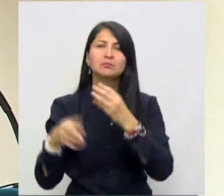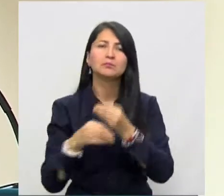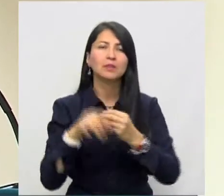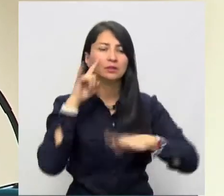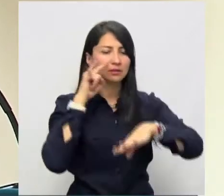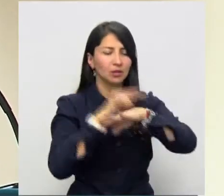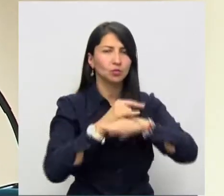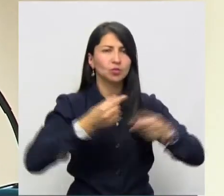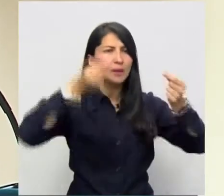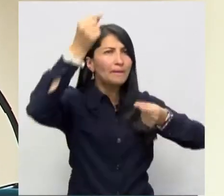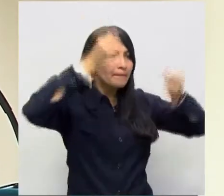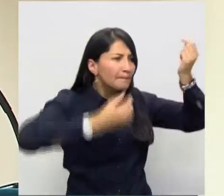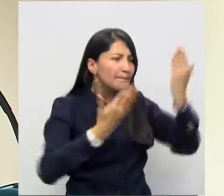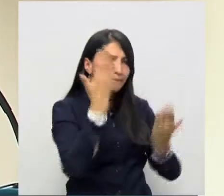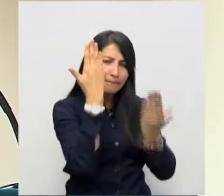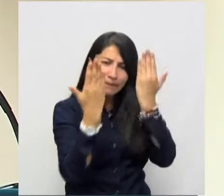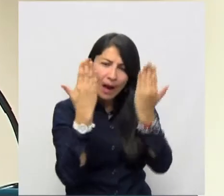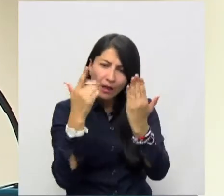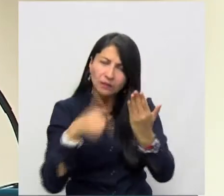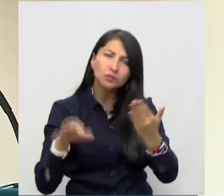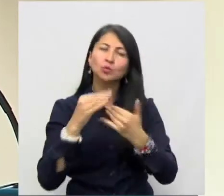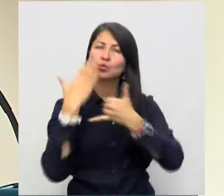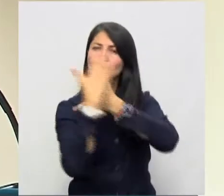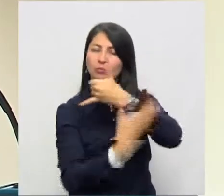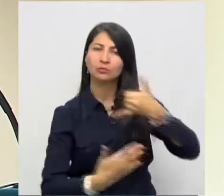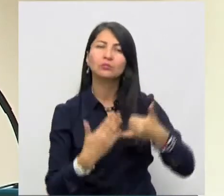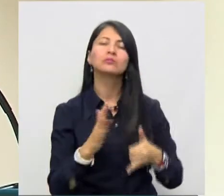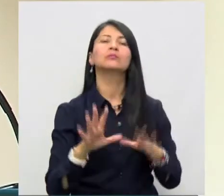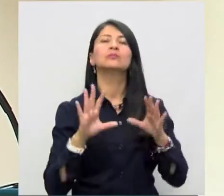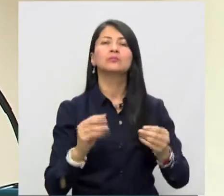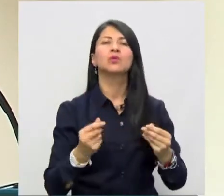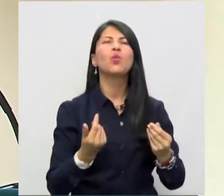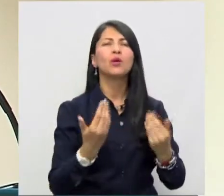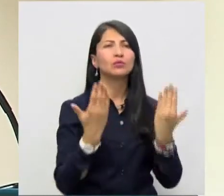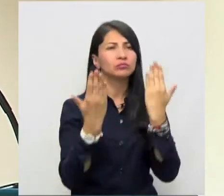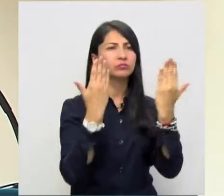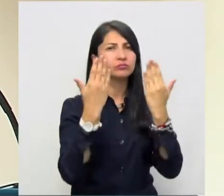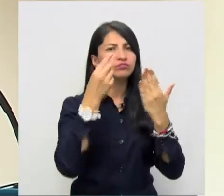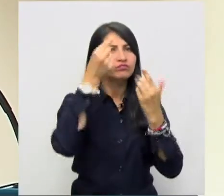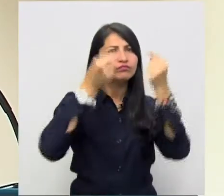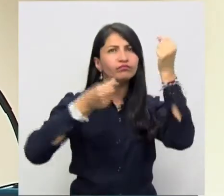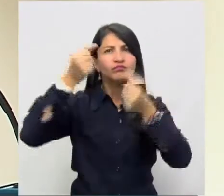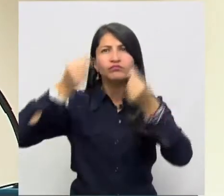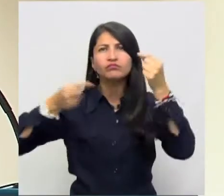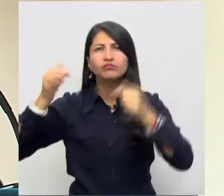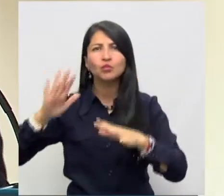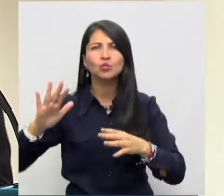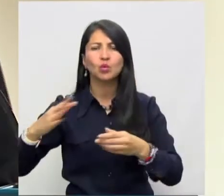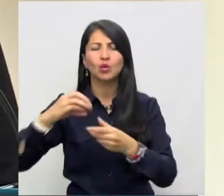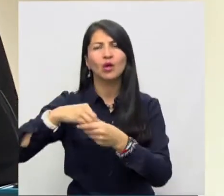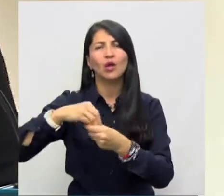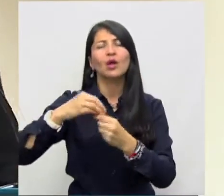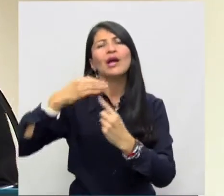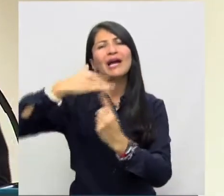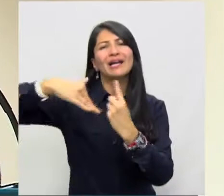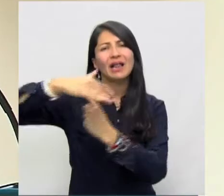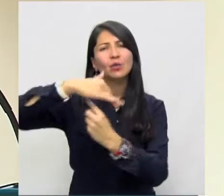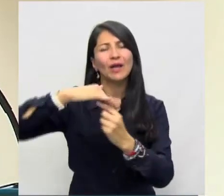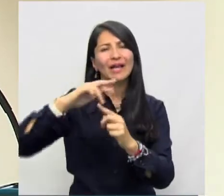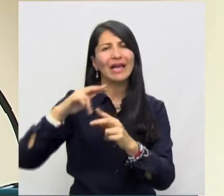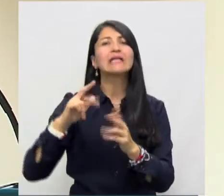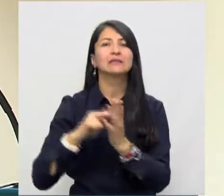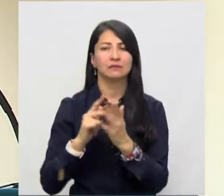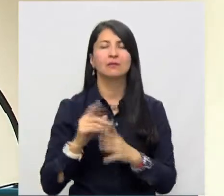balance de la hacienda pública y de la nación, el estado de los recursos naturales y finalmente